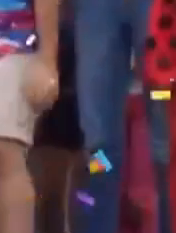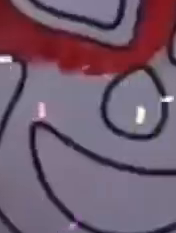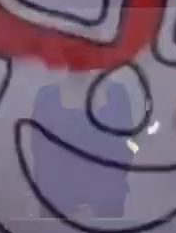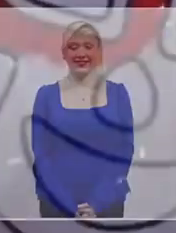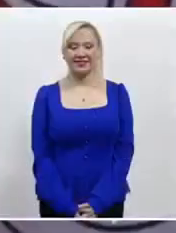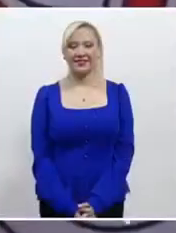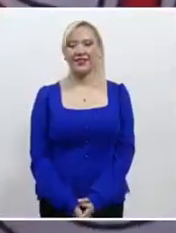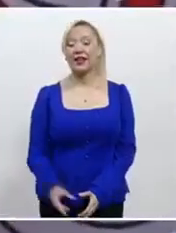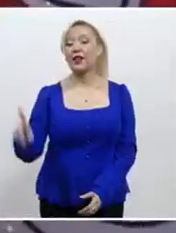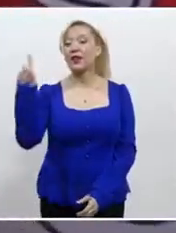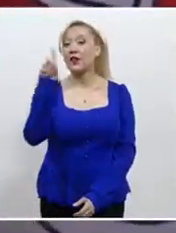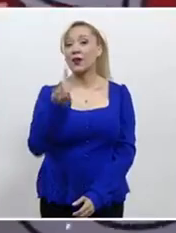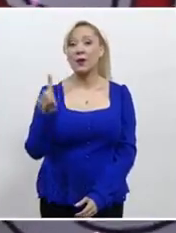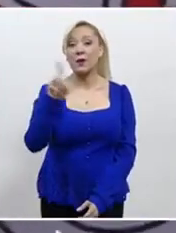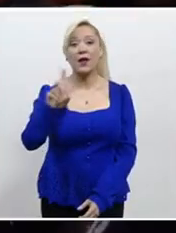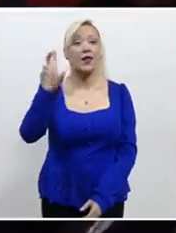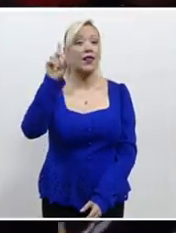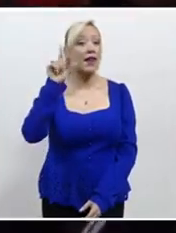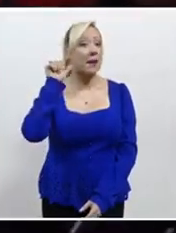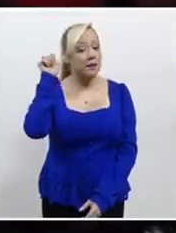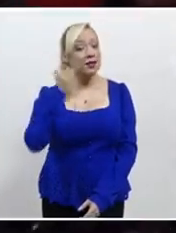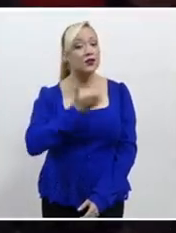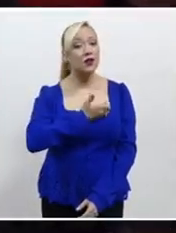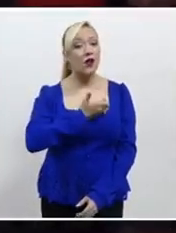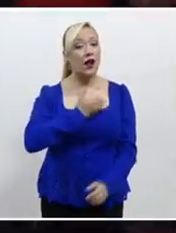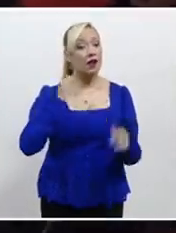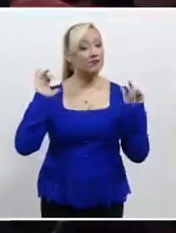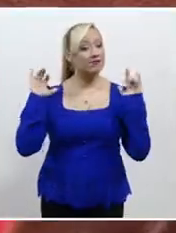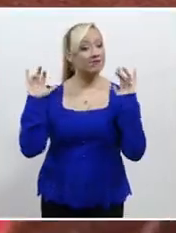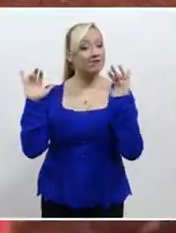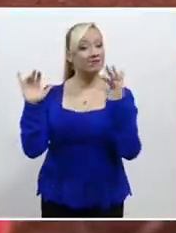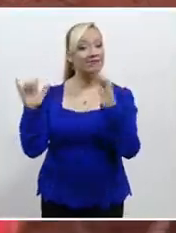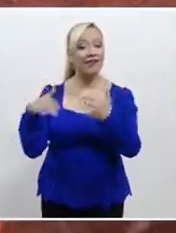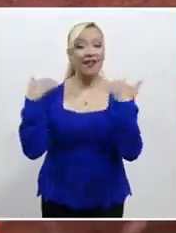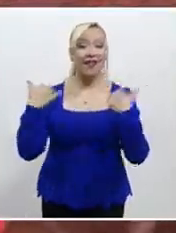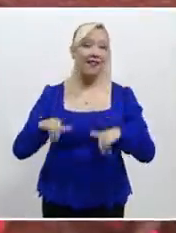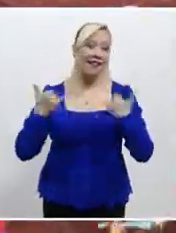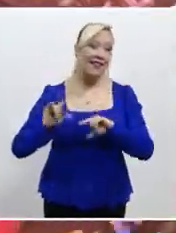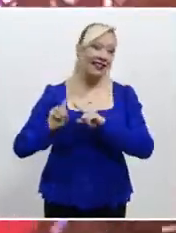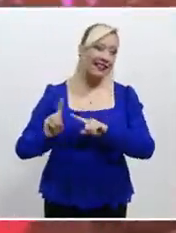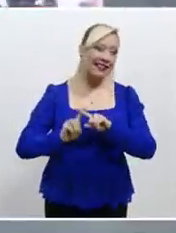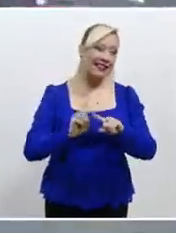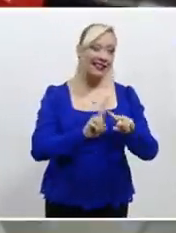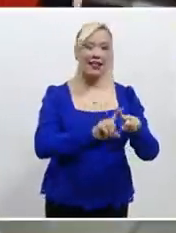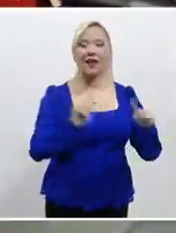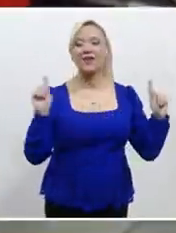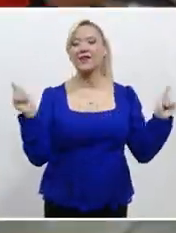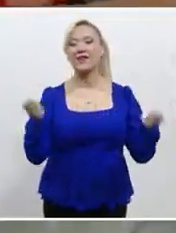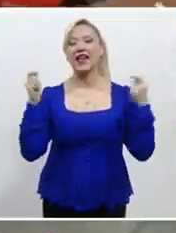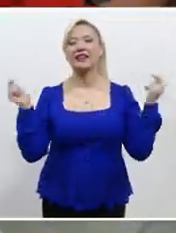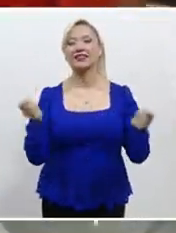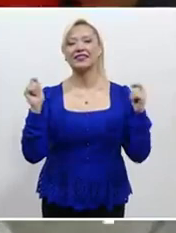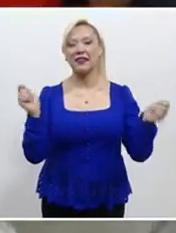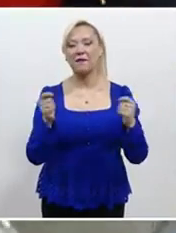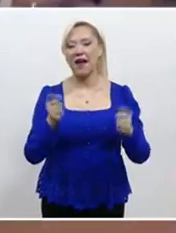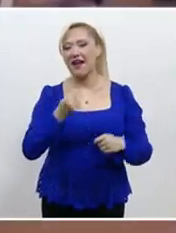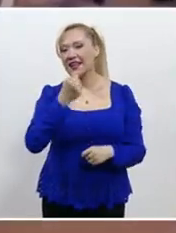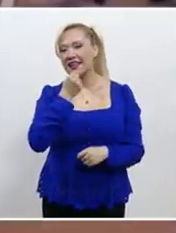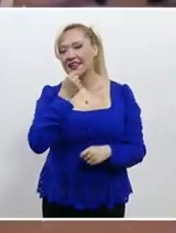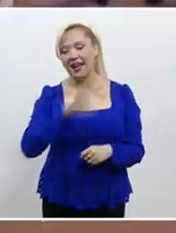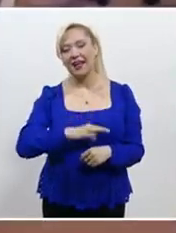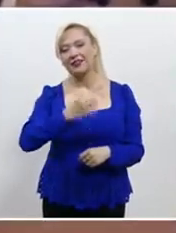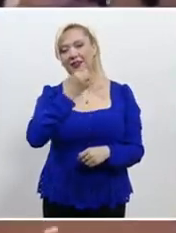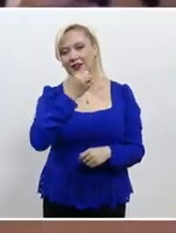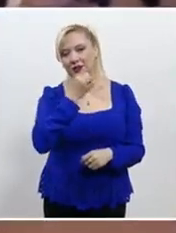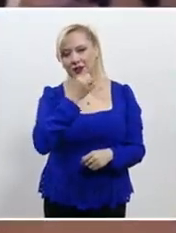Este domingo 30 de abril, el Zócalo Capitalino se convierte en un patio de juegos con el Festival de las Niñas y los Niños. Habrá